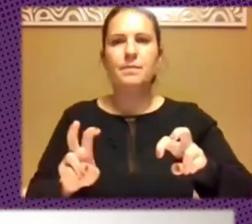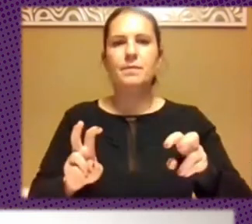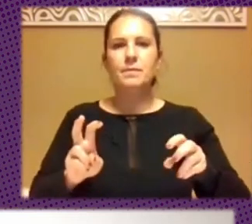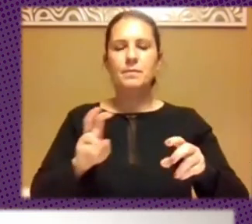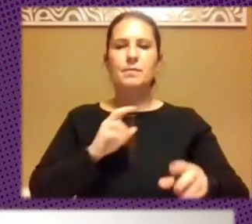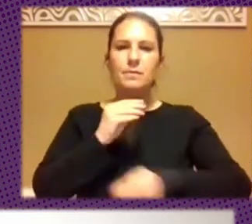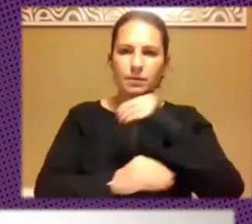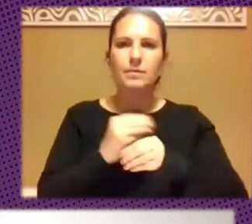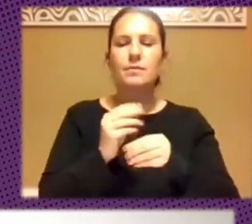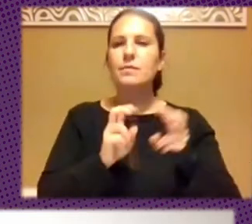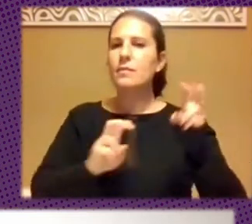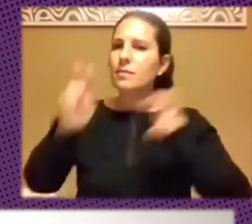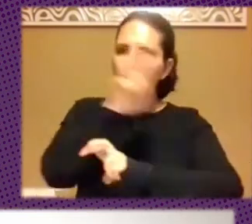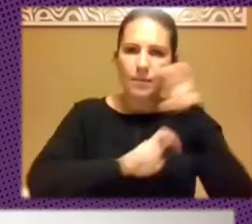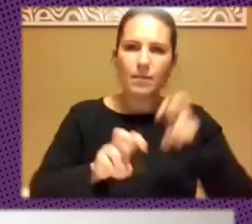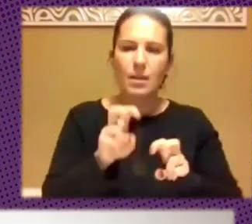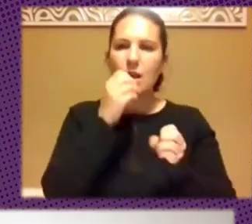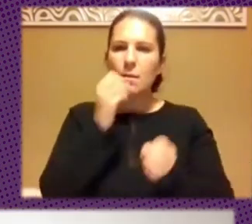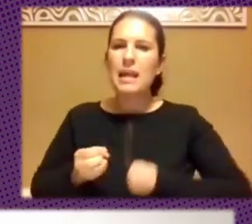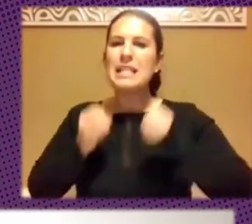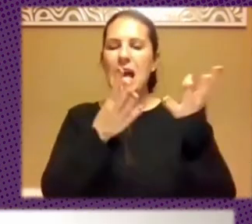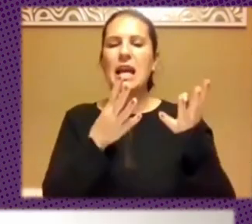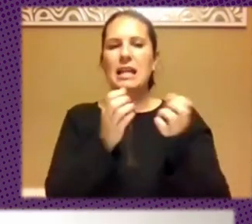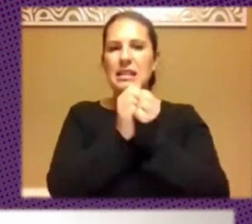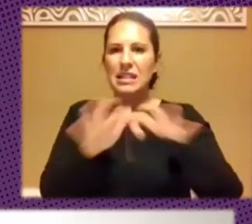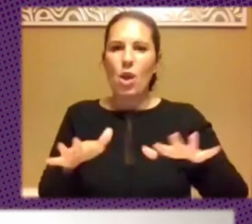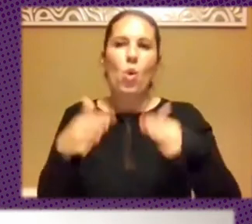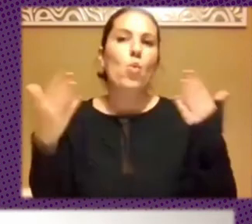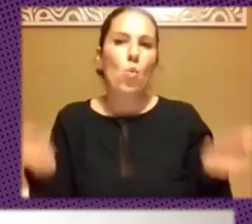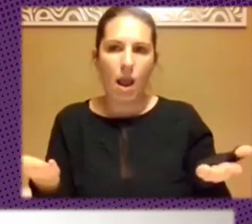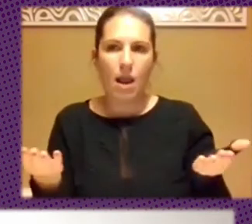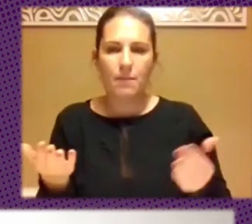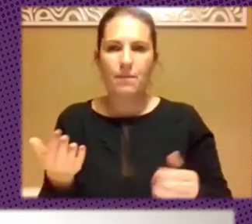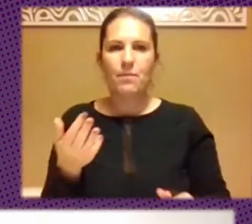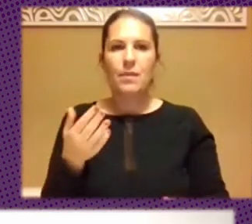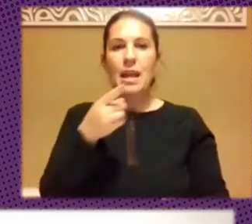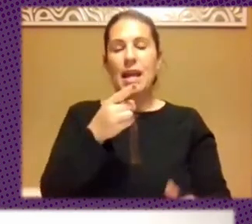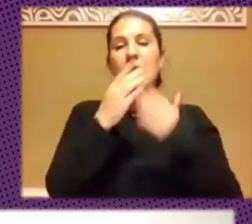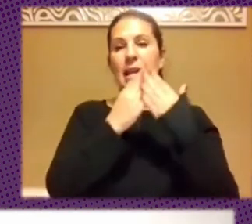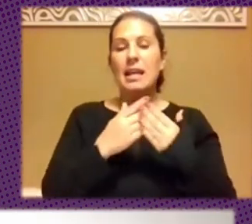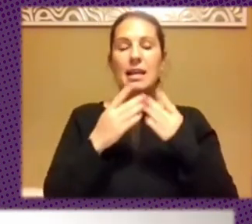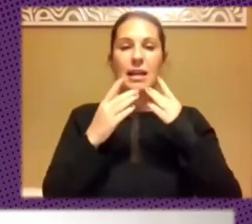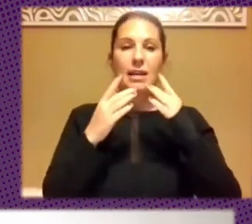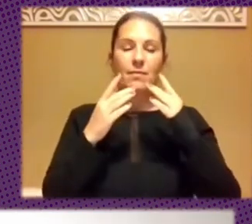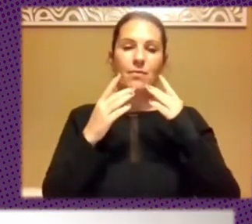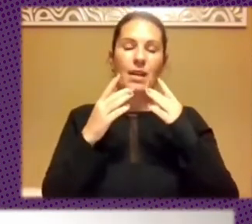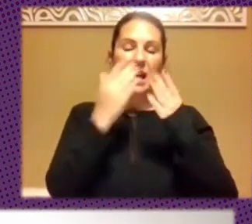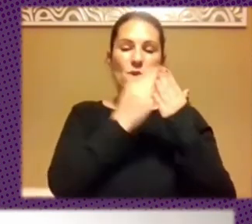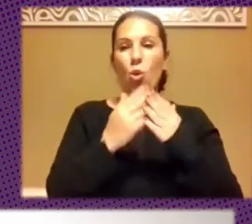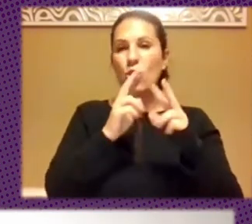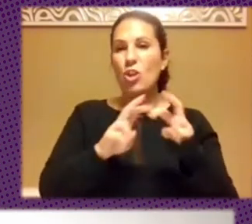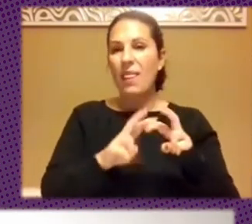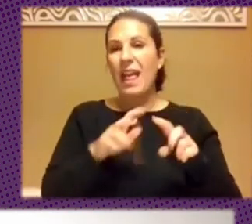buscando y qué mensajes están propagando. En el estudio de caso nos vamos a mayor profundidad. Lo que